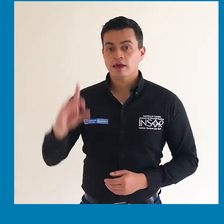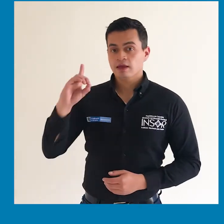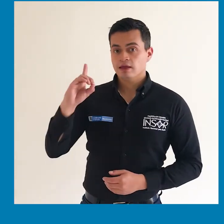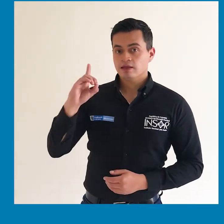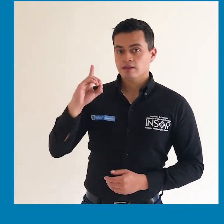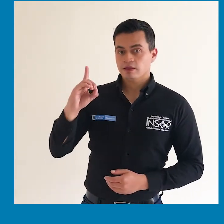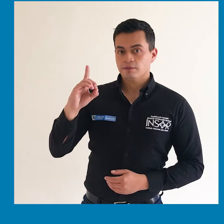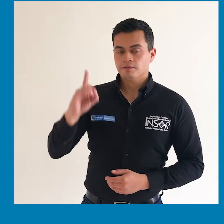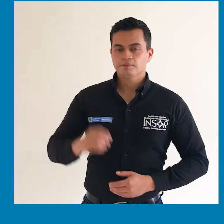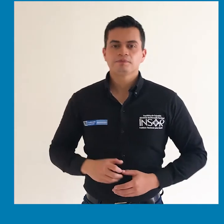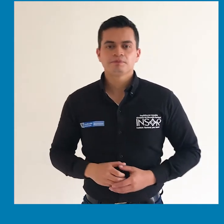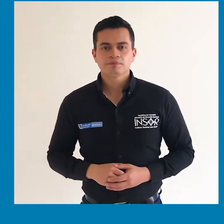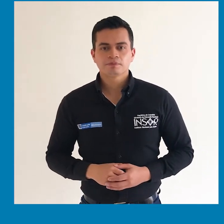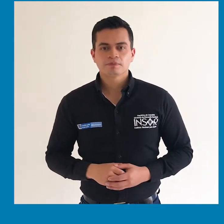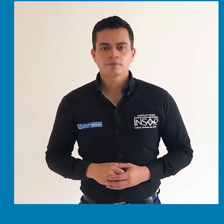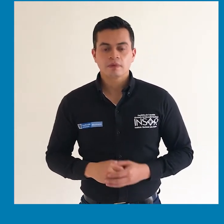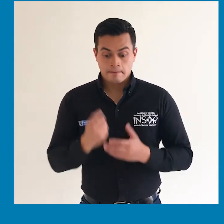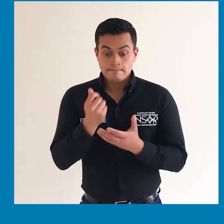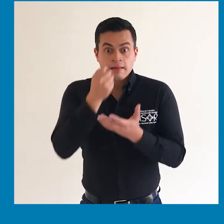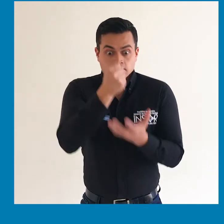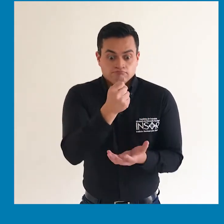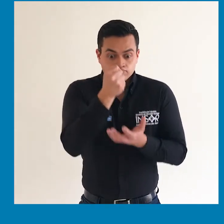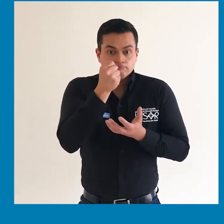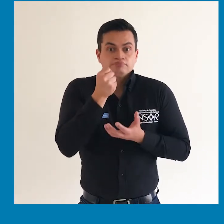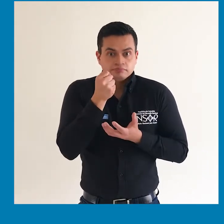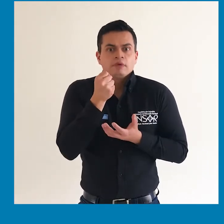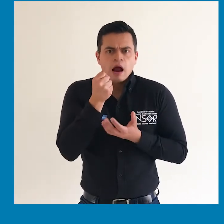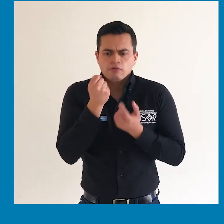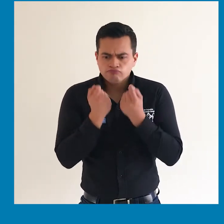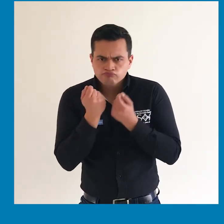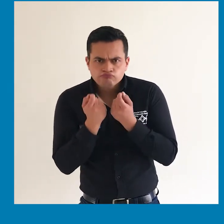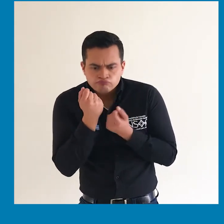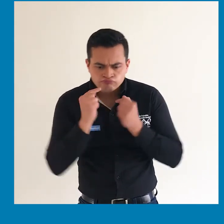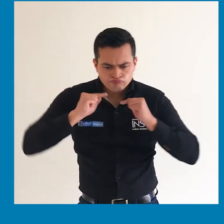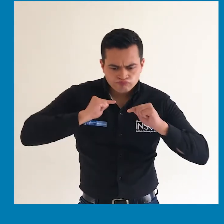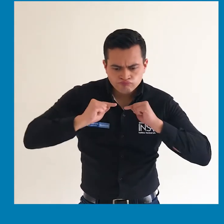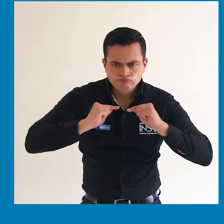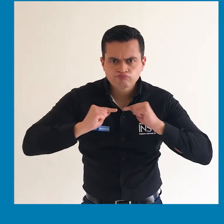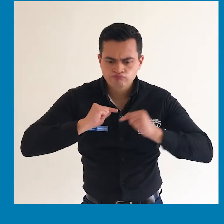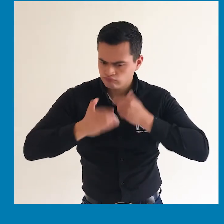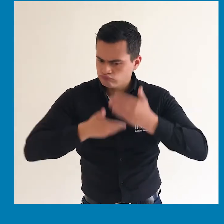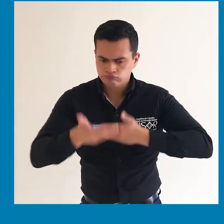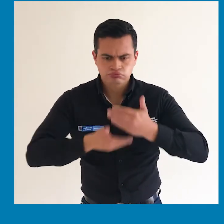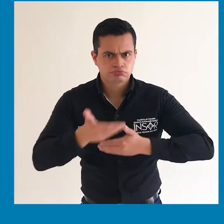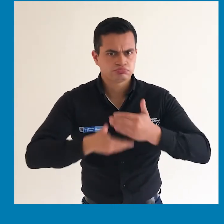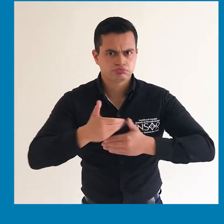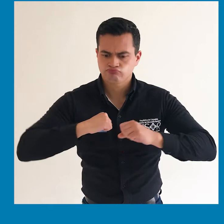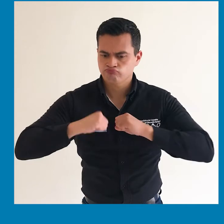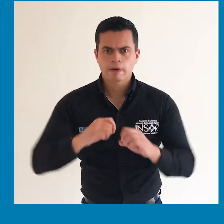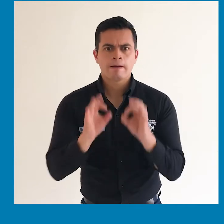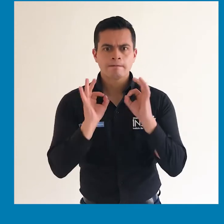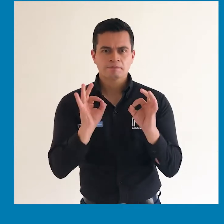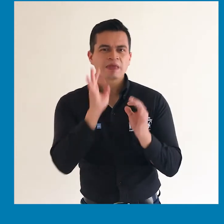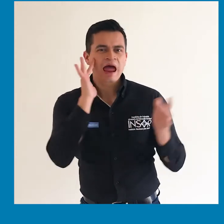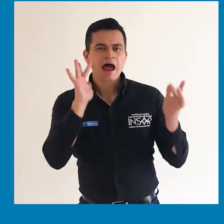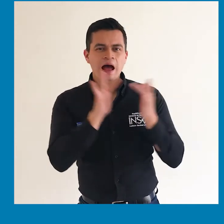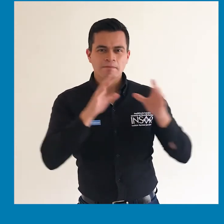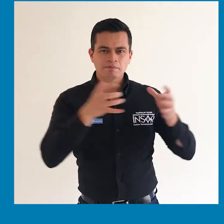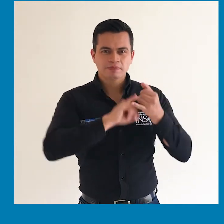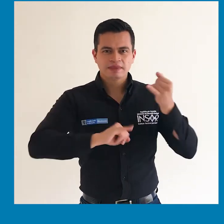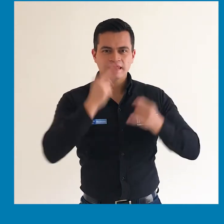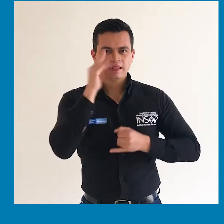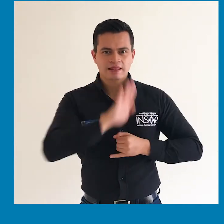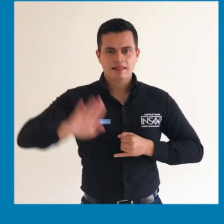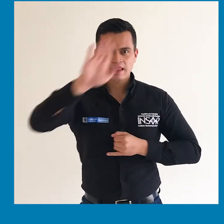D. Recibir y ejecutar los recursos destinados a su funcionamiento de conformidad con las decisiones que al